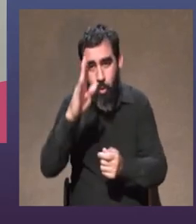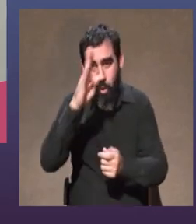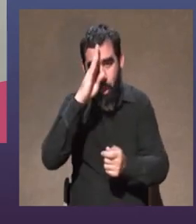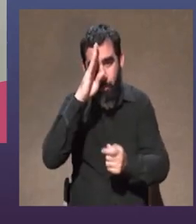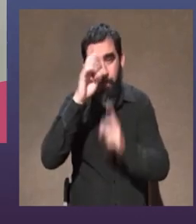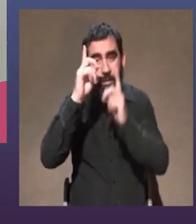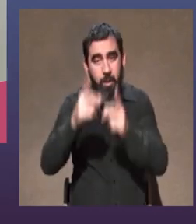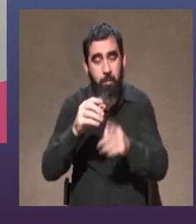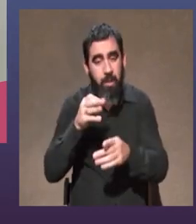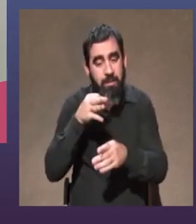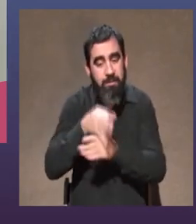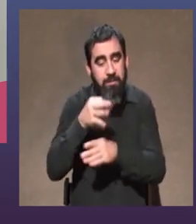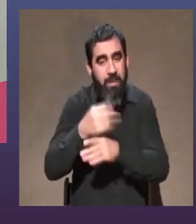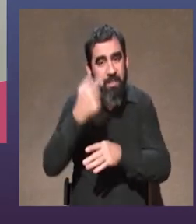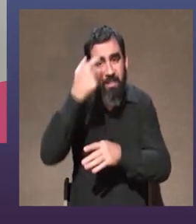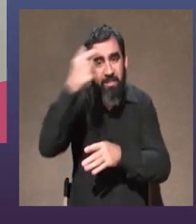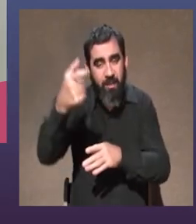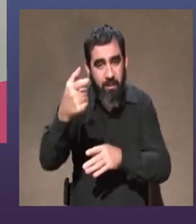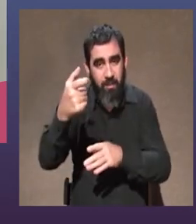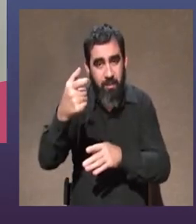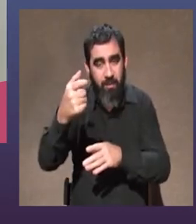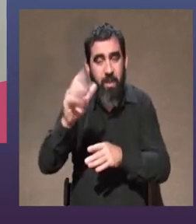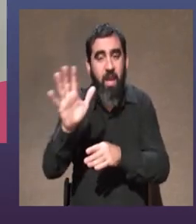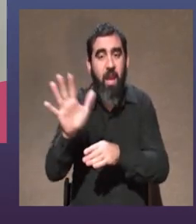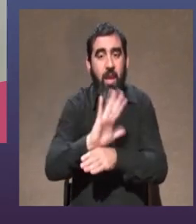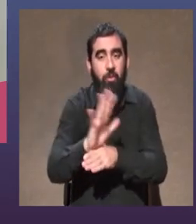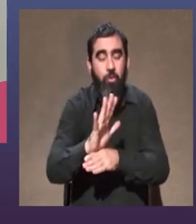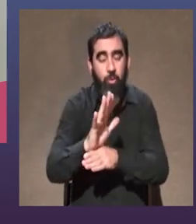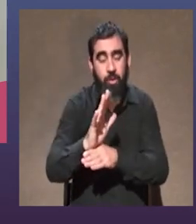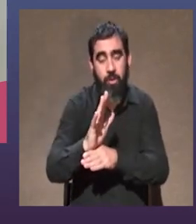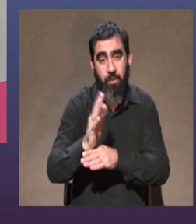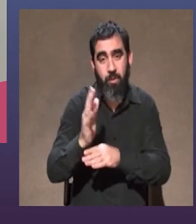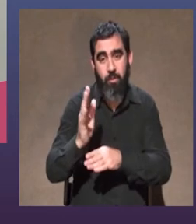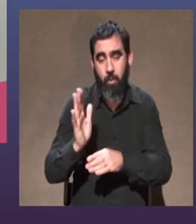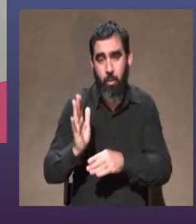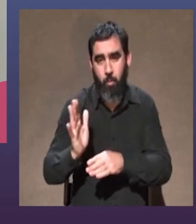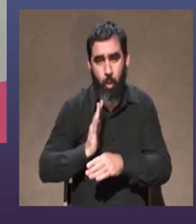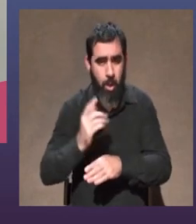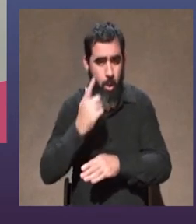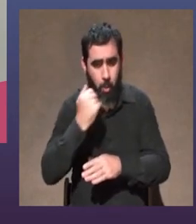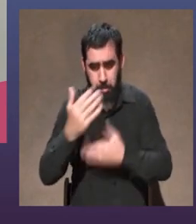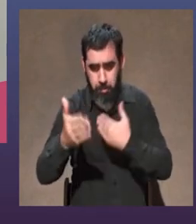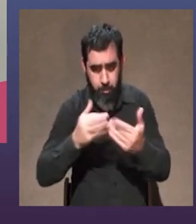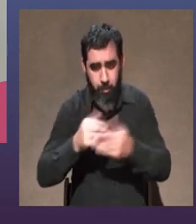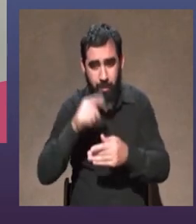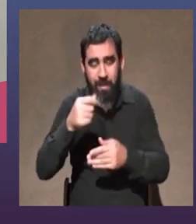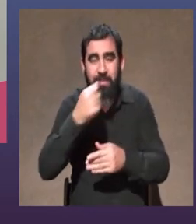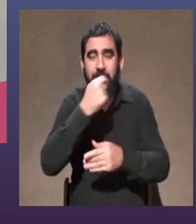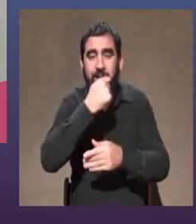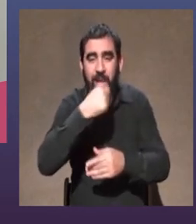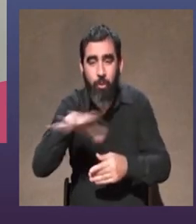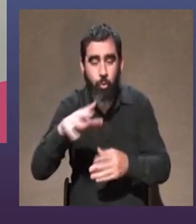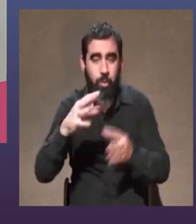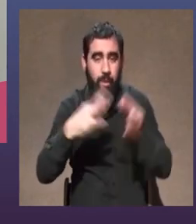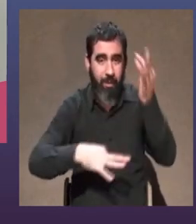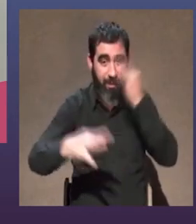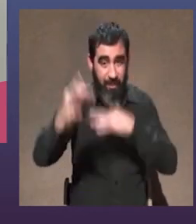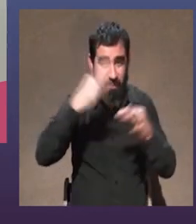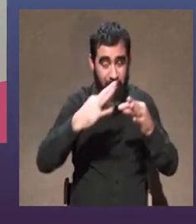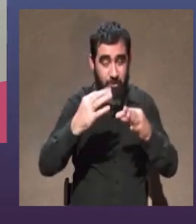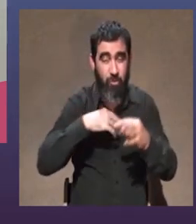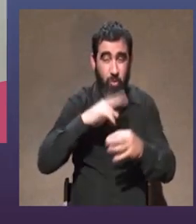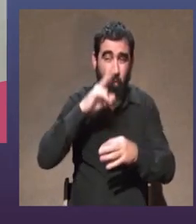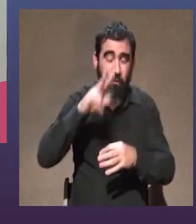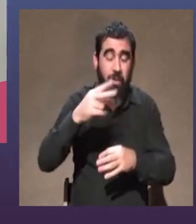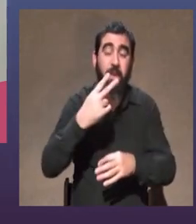con nuestra formación y con la y la formación técnica de actores y actrices porque ahí está la historia del teatro pienso el